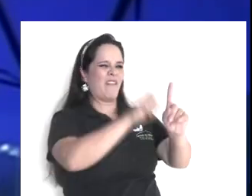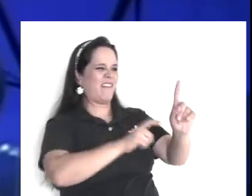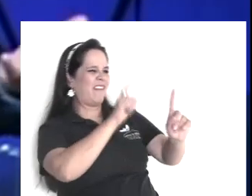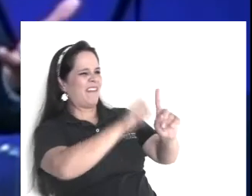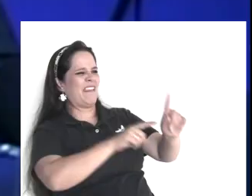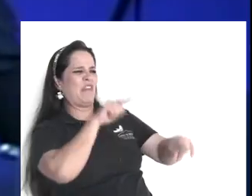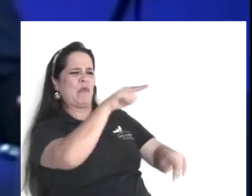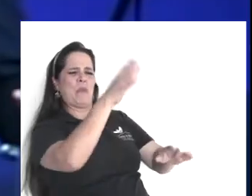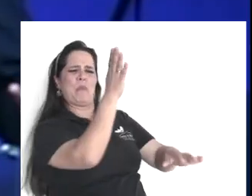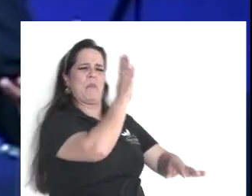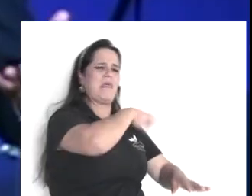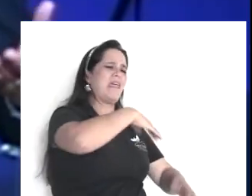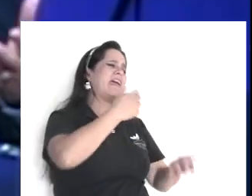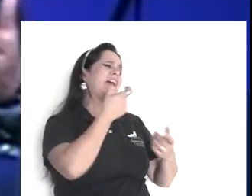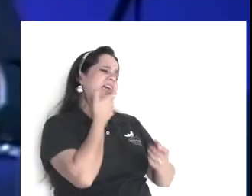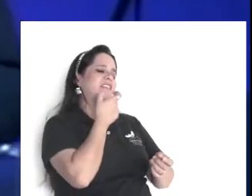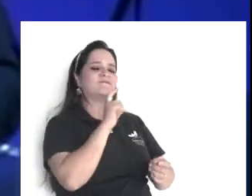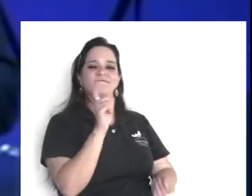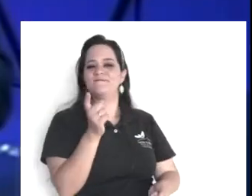a otros,